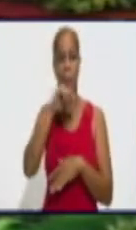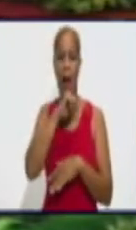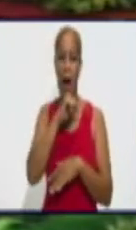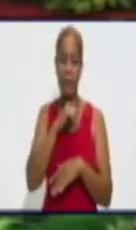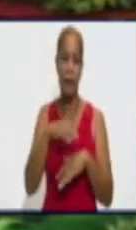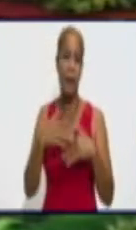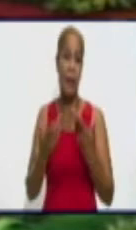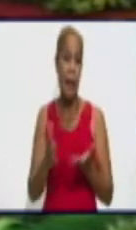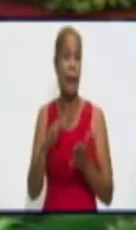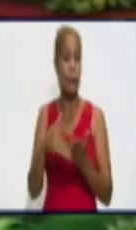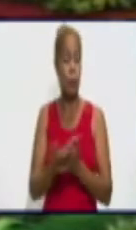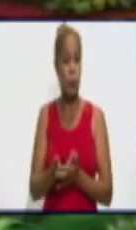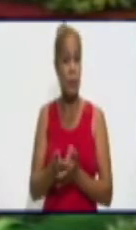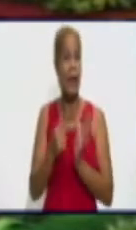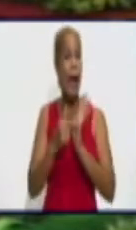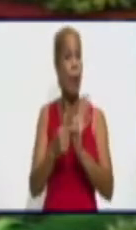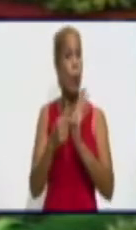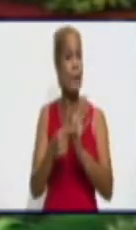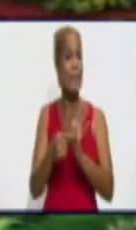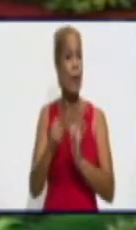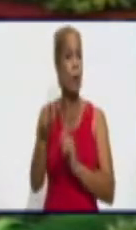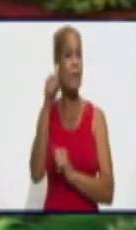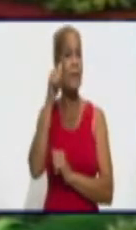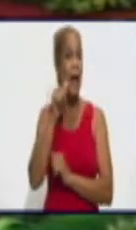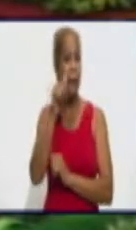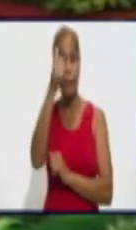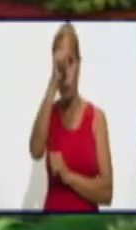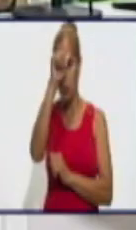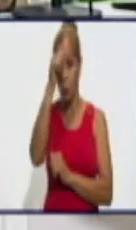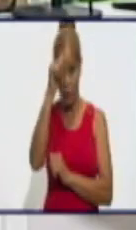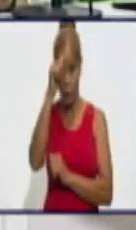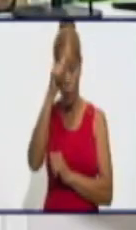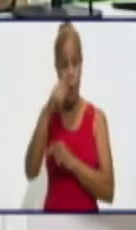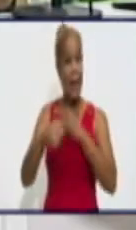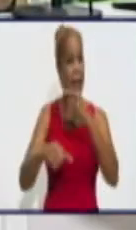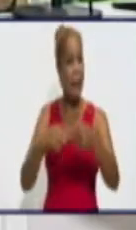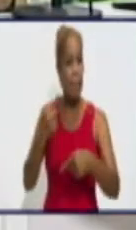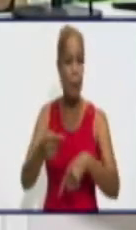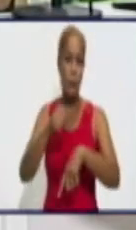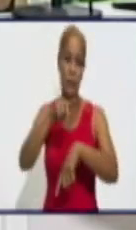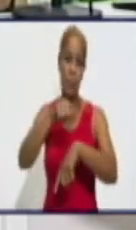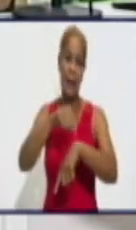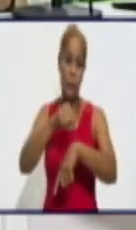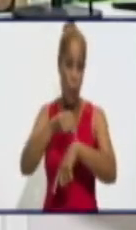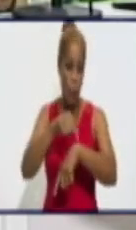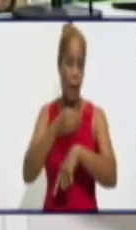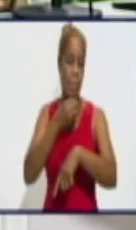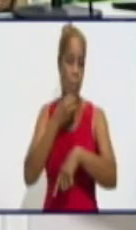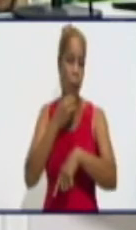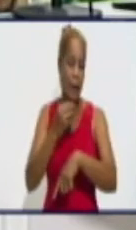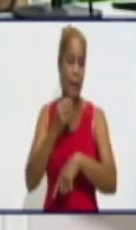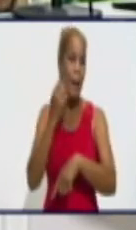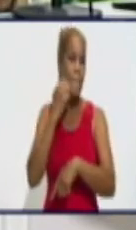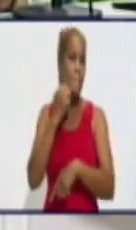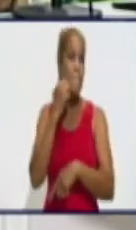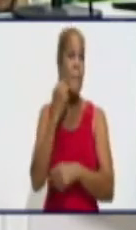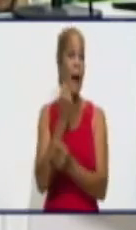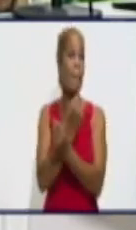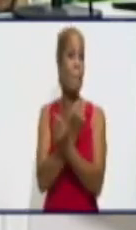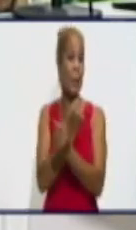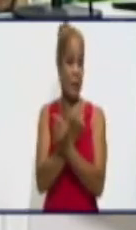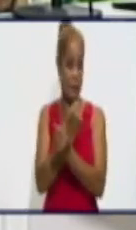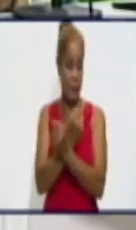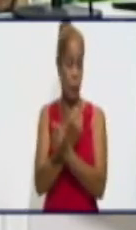¿Qué le recomienda a la familia? ¿Qué pudiera pasar en las próximas horas en cuanto a estos registros, a estas cifras que hoy estamos